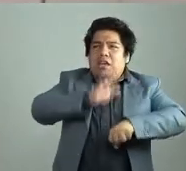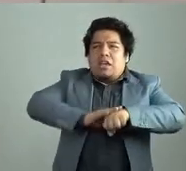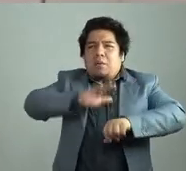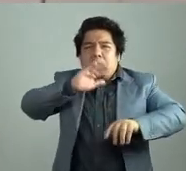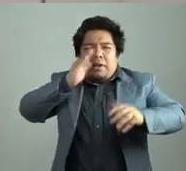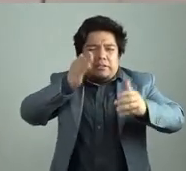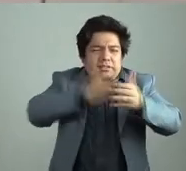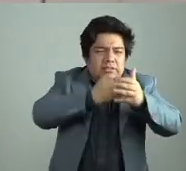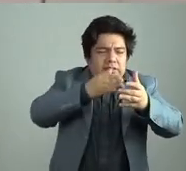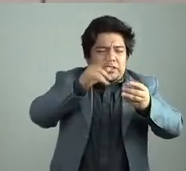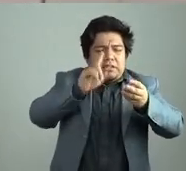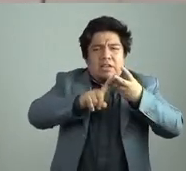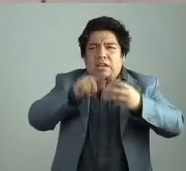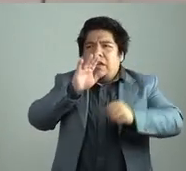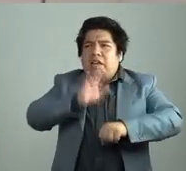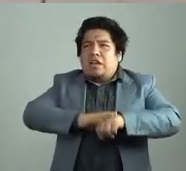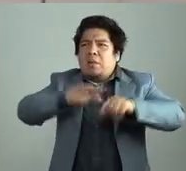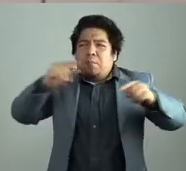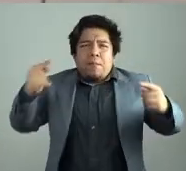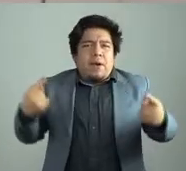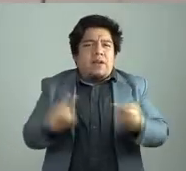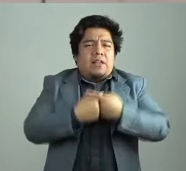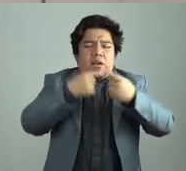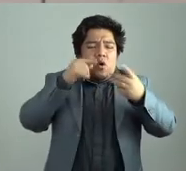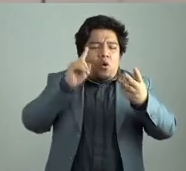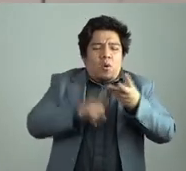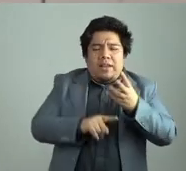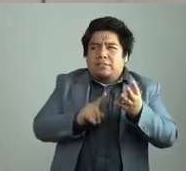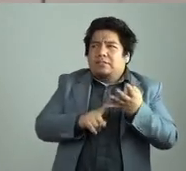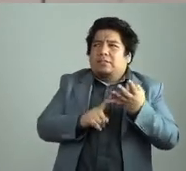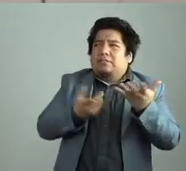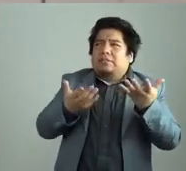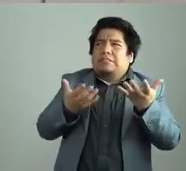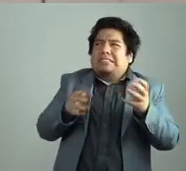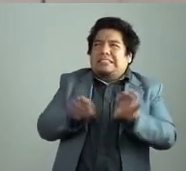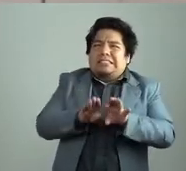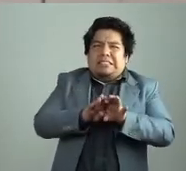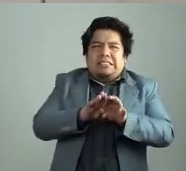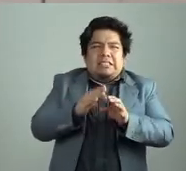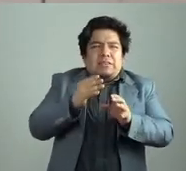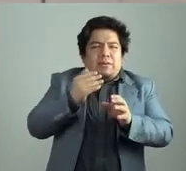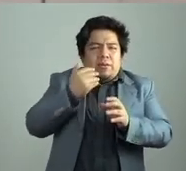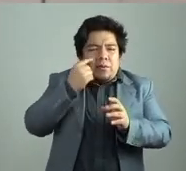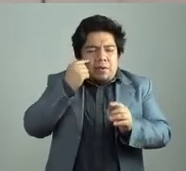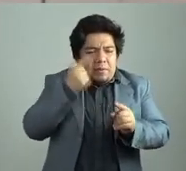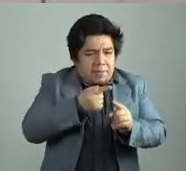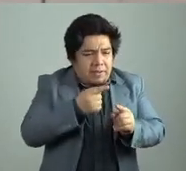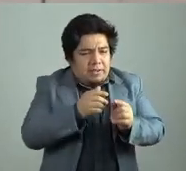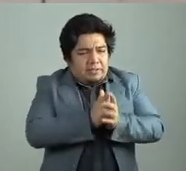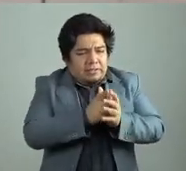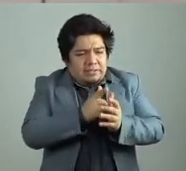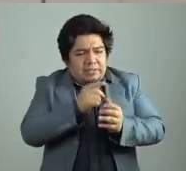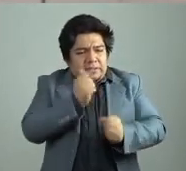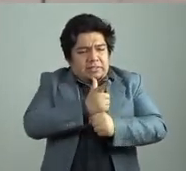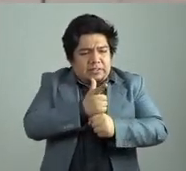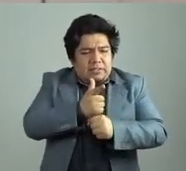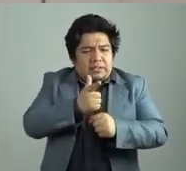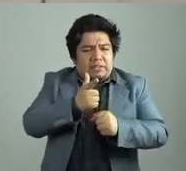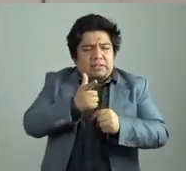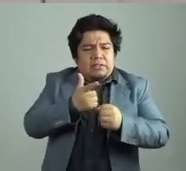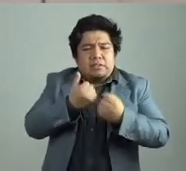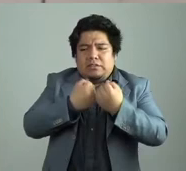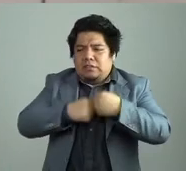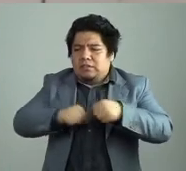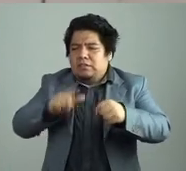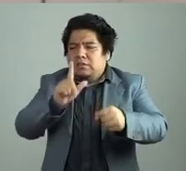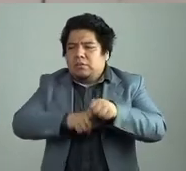este, señala, ¿no? Los quiebres de lo social, del